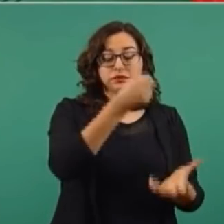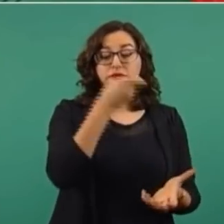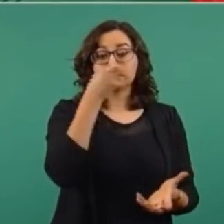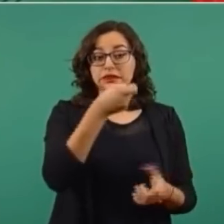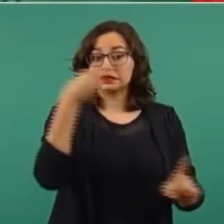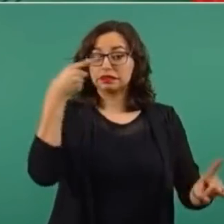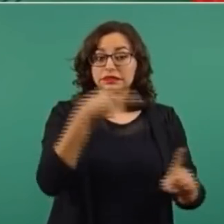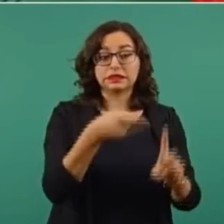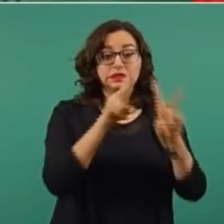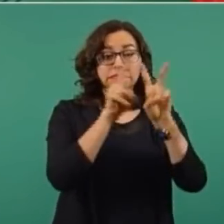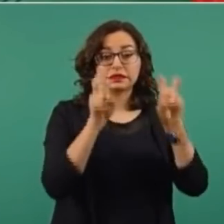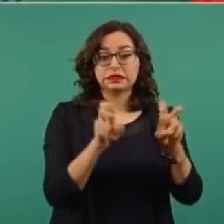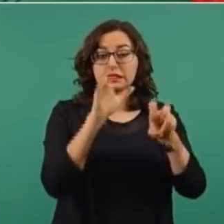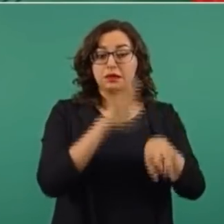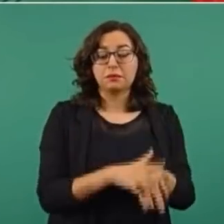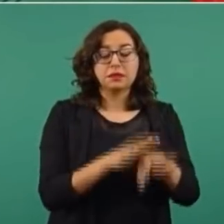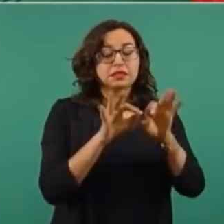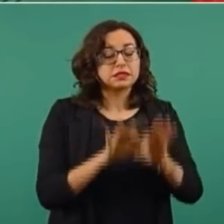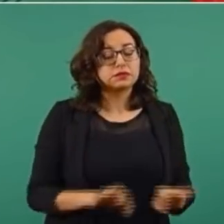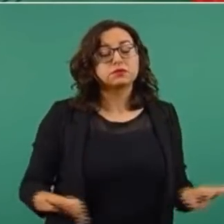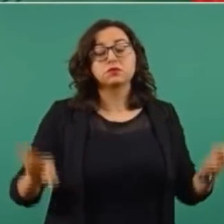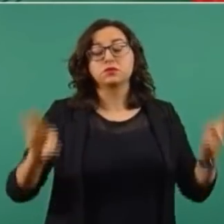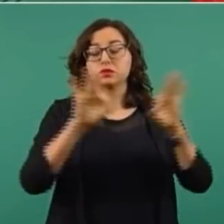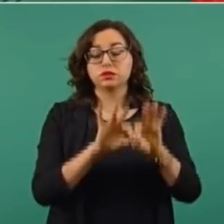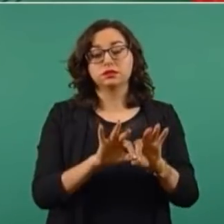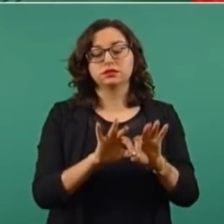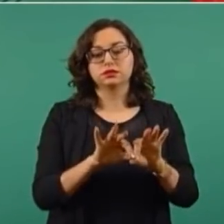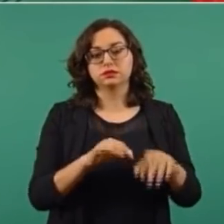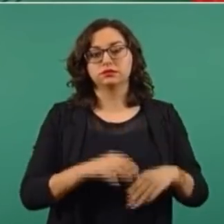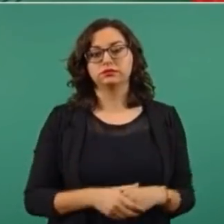nos importa